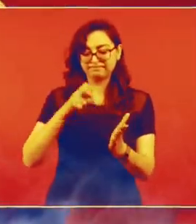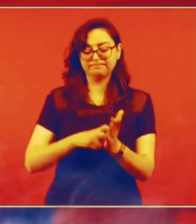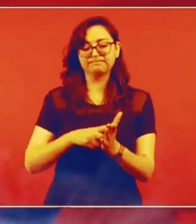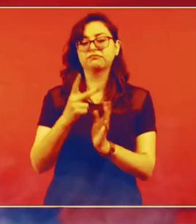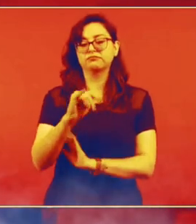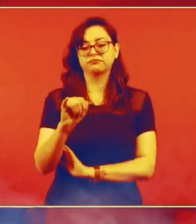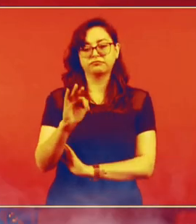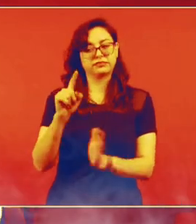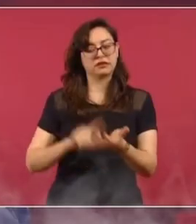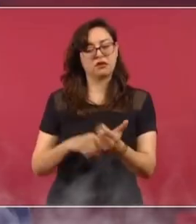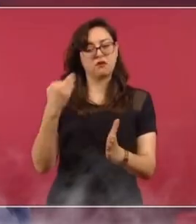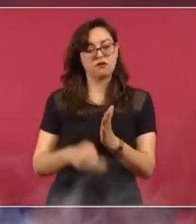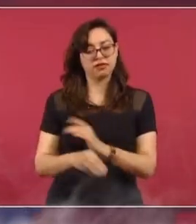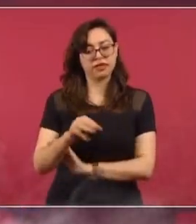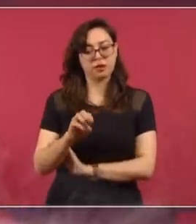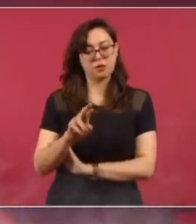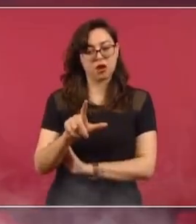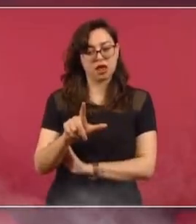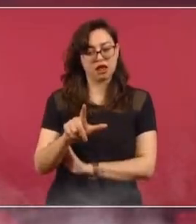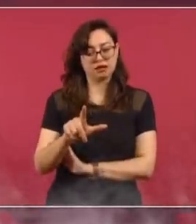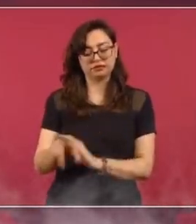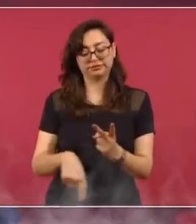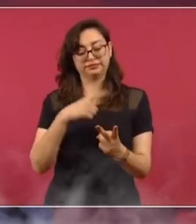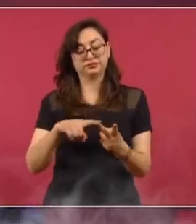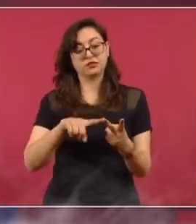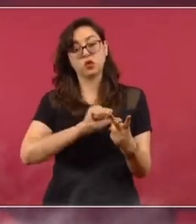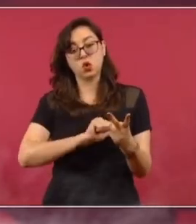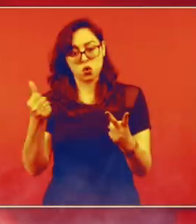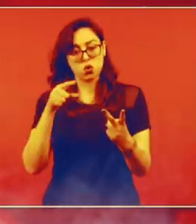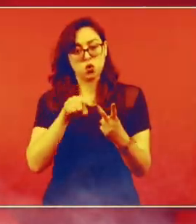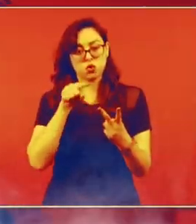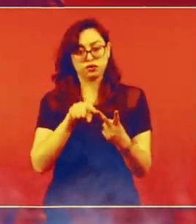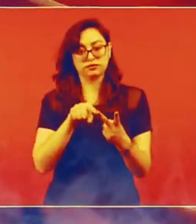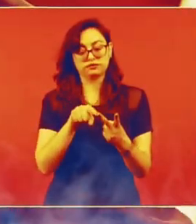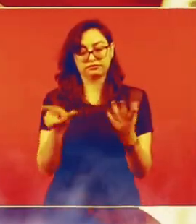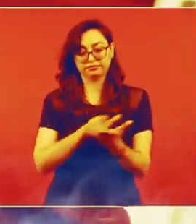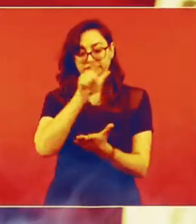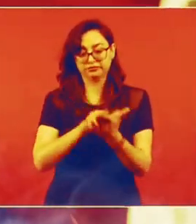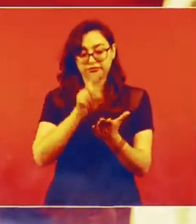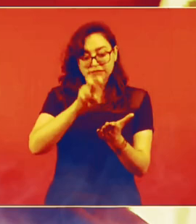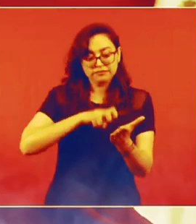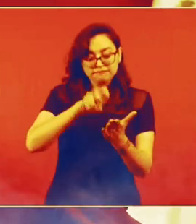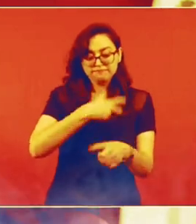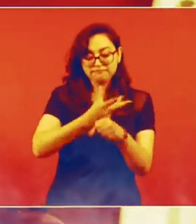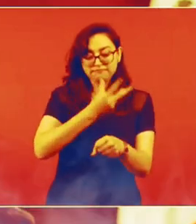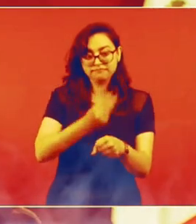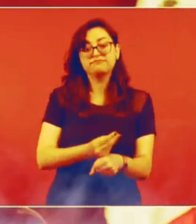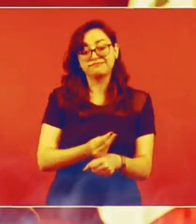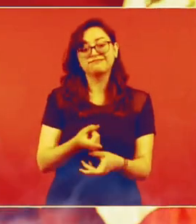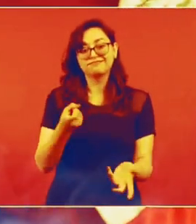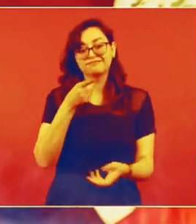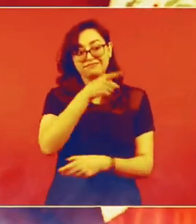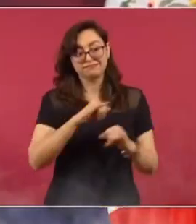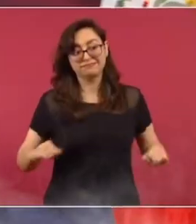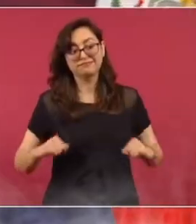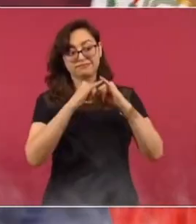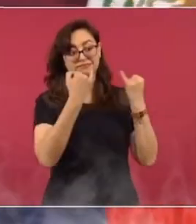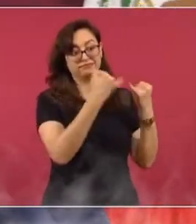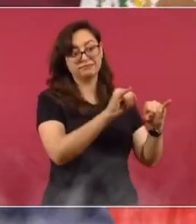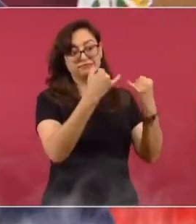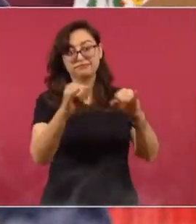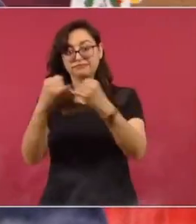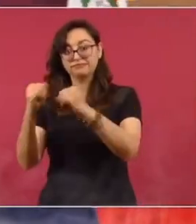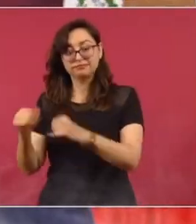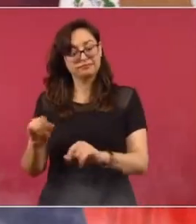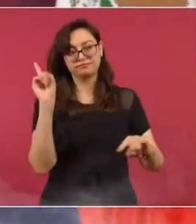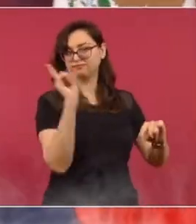al Poder Judicial. Y lo mismo, otra reforma, es eliminar todos esos organismos que